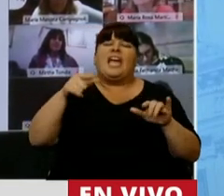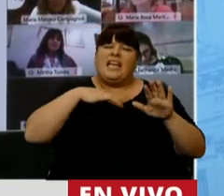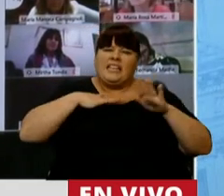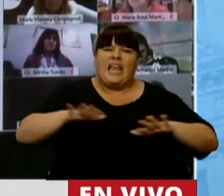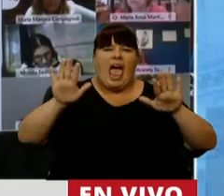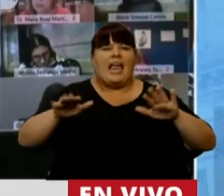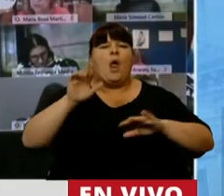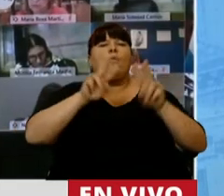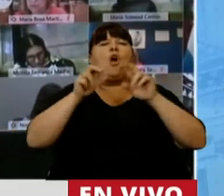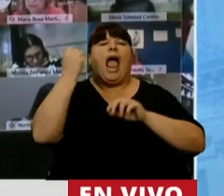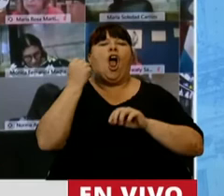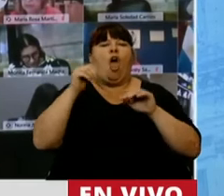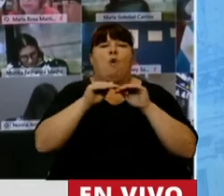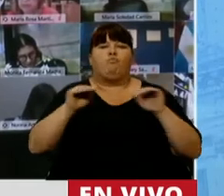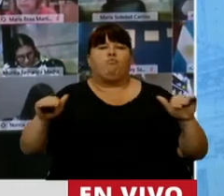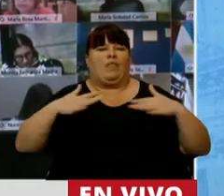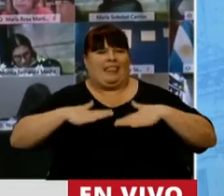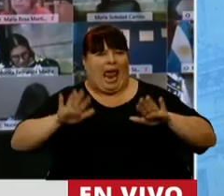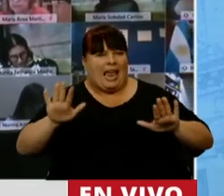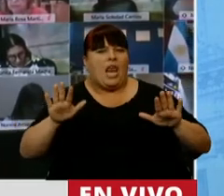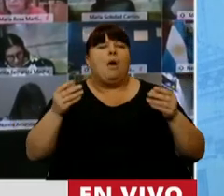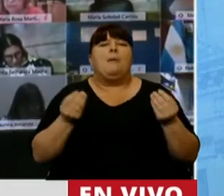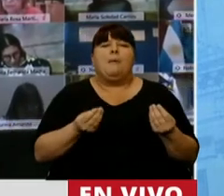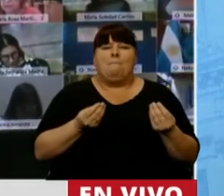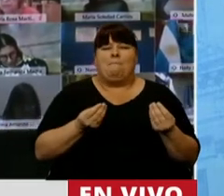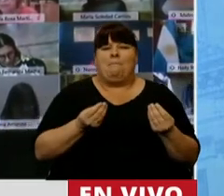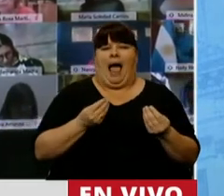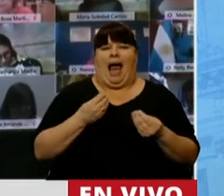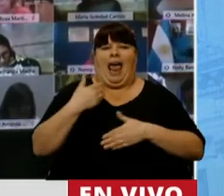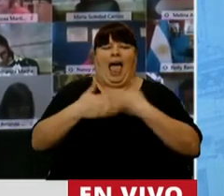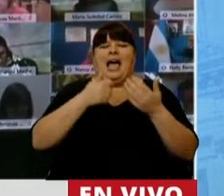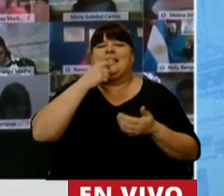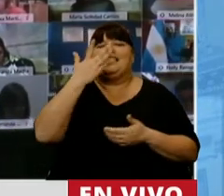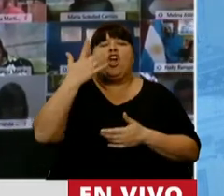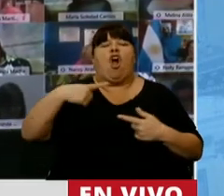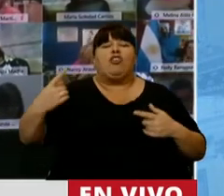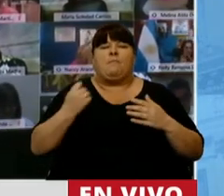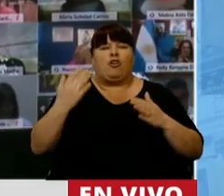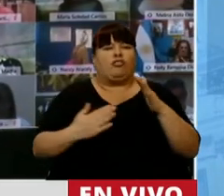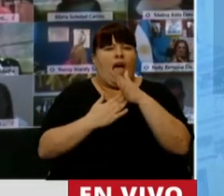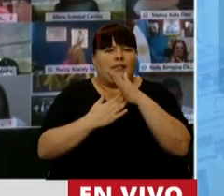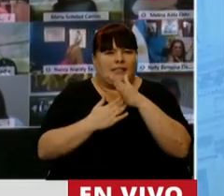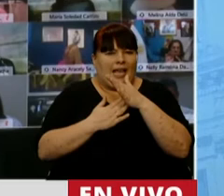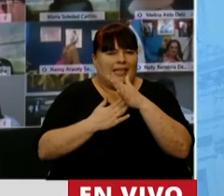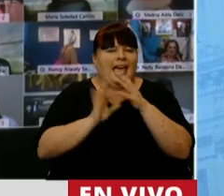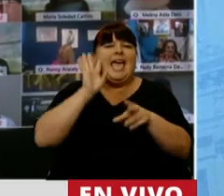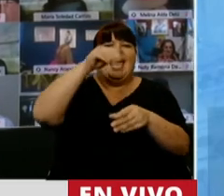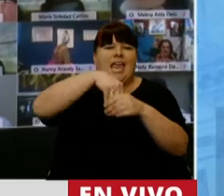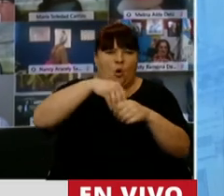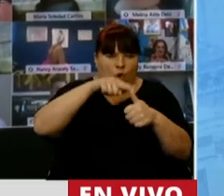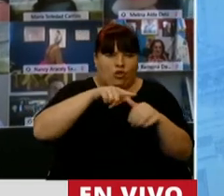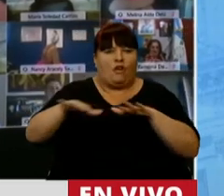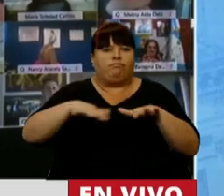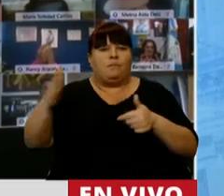tranquilizar la economía para que pudiera, sobre cinco pilares, que eran inclusión,